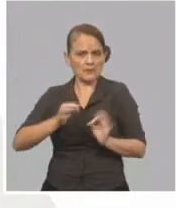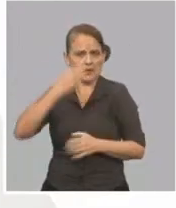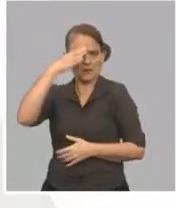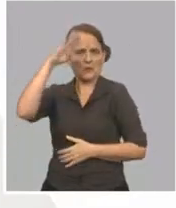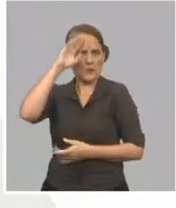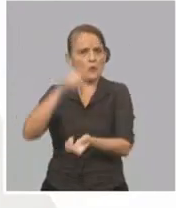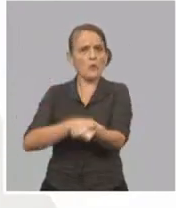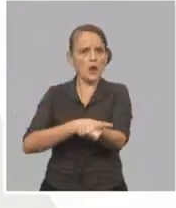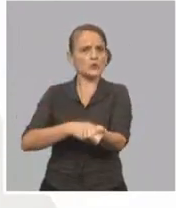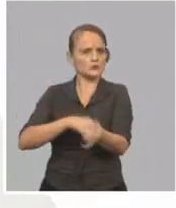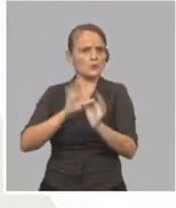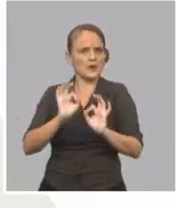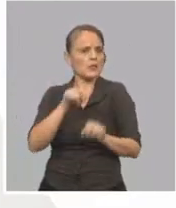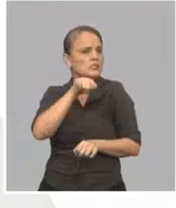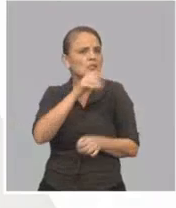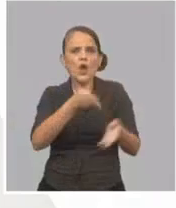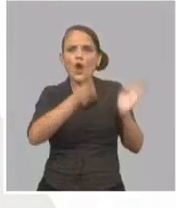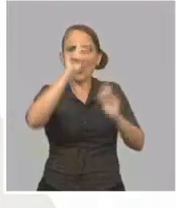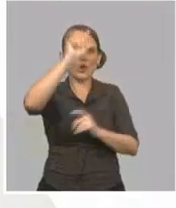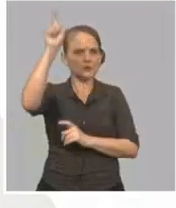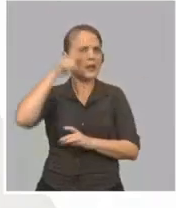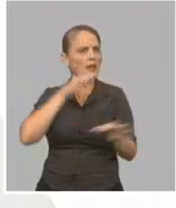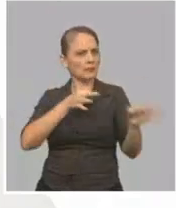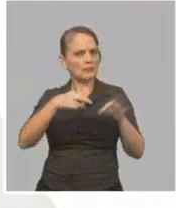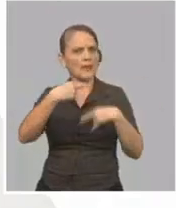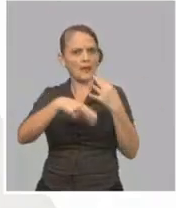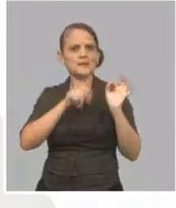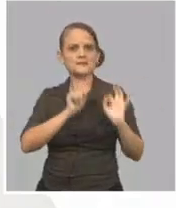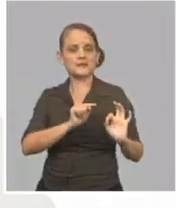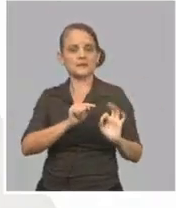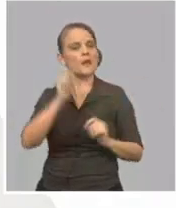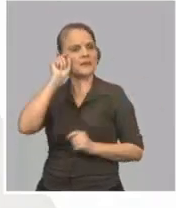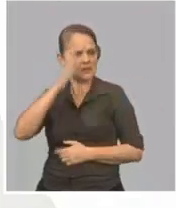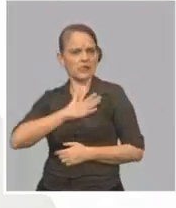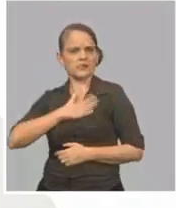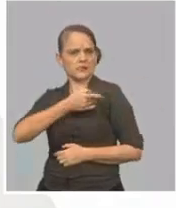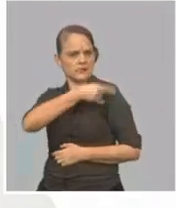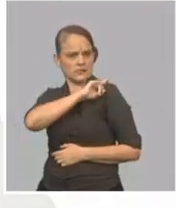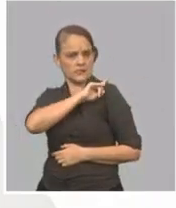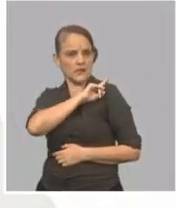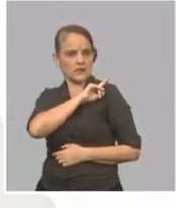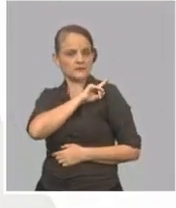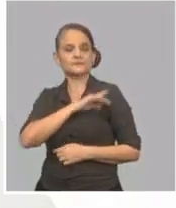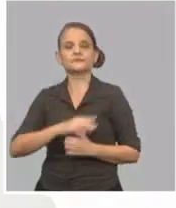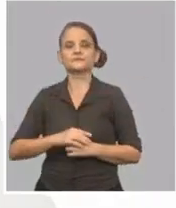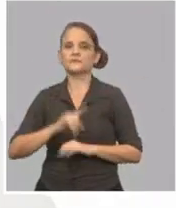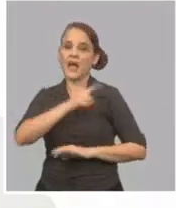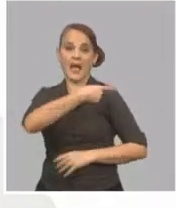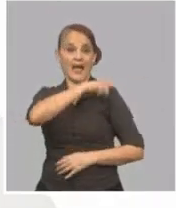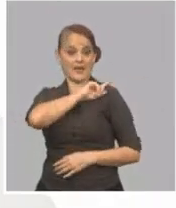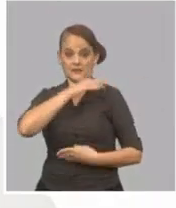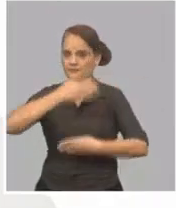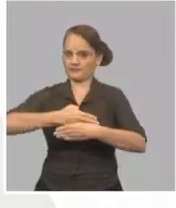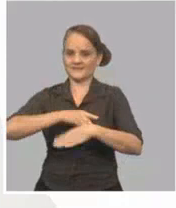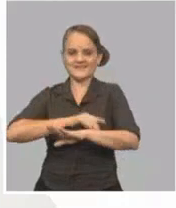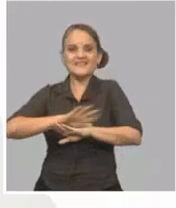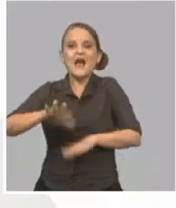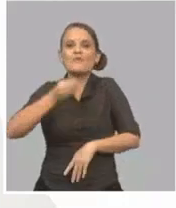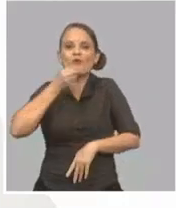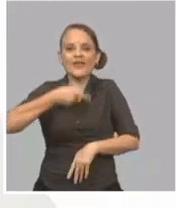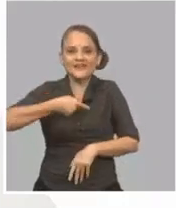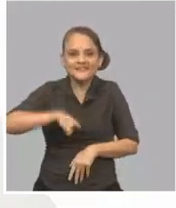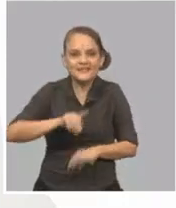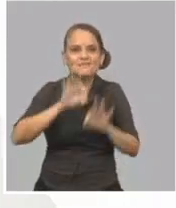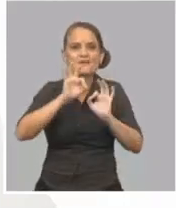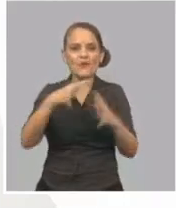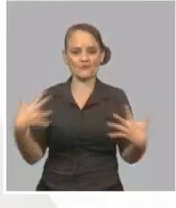estimulamos bastante en los hoteles. Y de todo eso hay bastante experiencia. Bueno, ya con esto se resuelve, pueden coincidir en